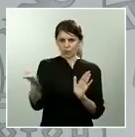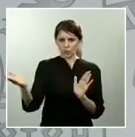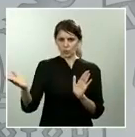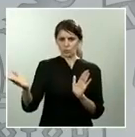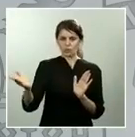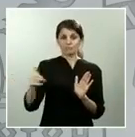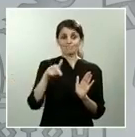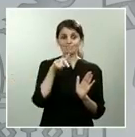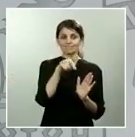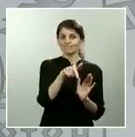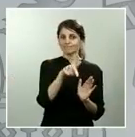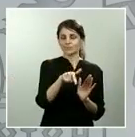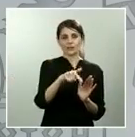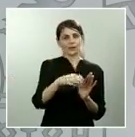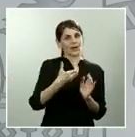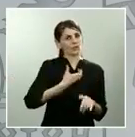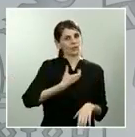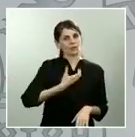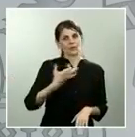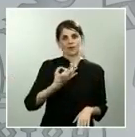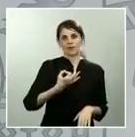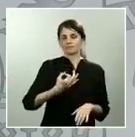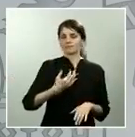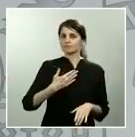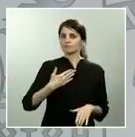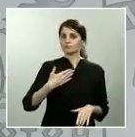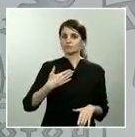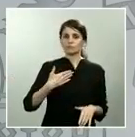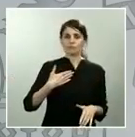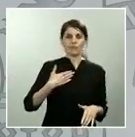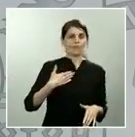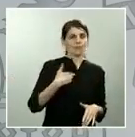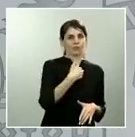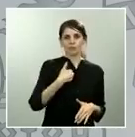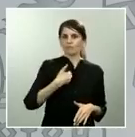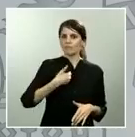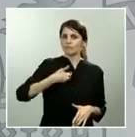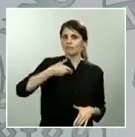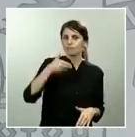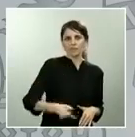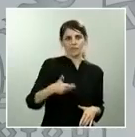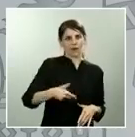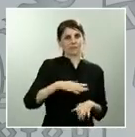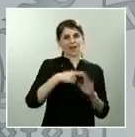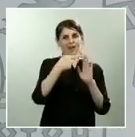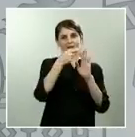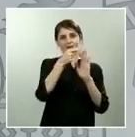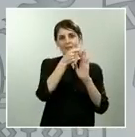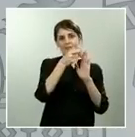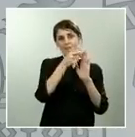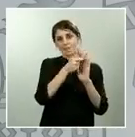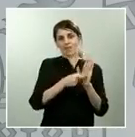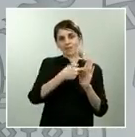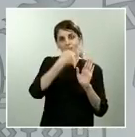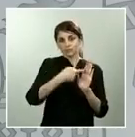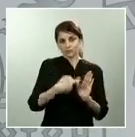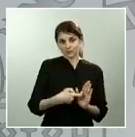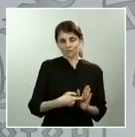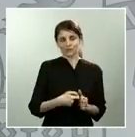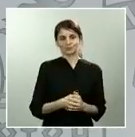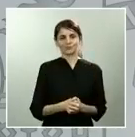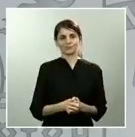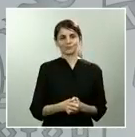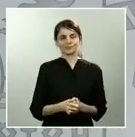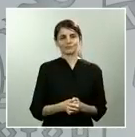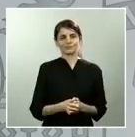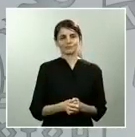primordial, esencial en el proceso de desescalada. Por tanto, agradecemos la disposición manifestada